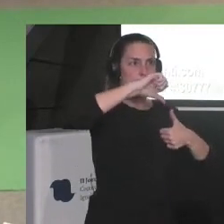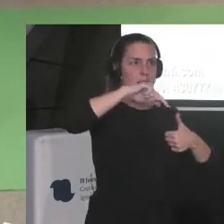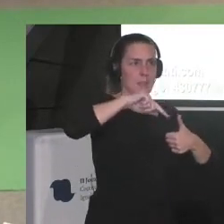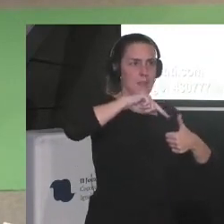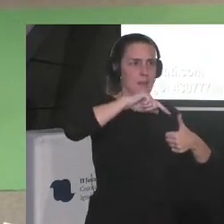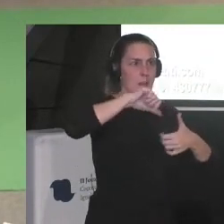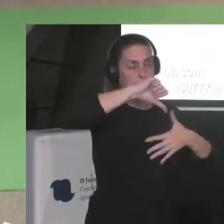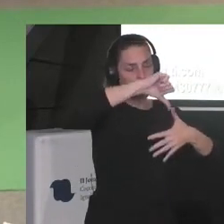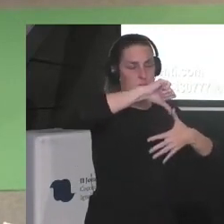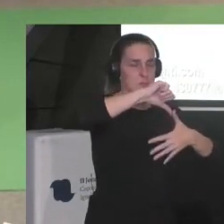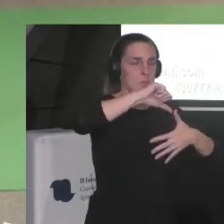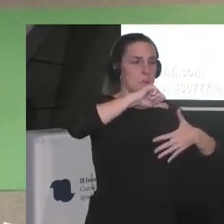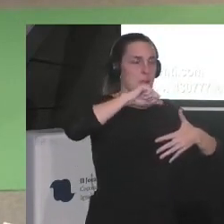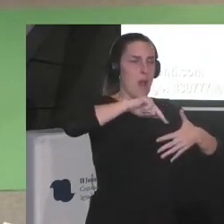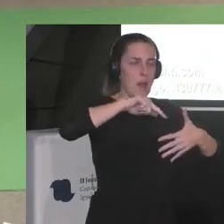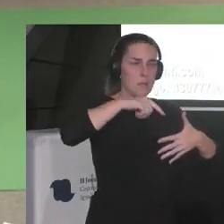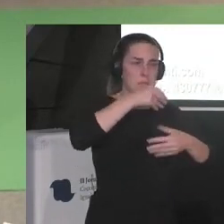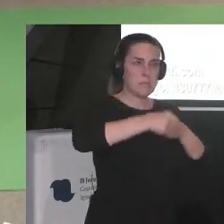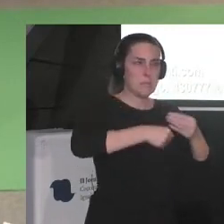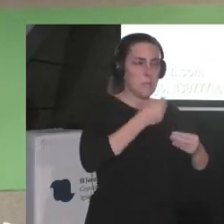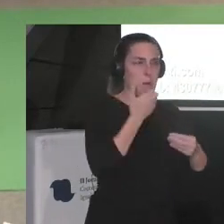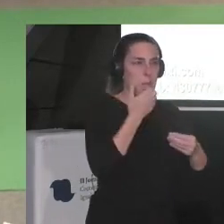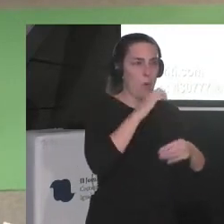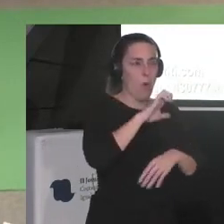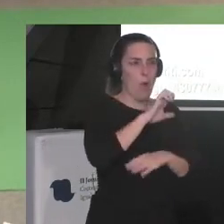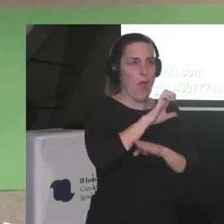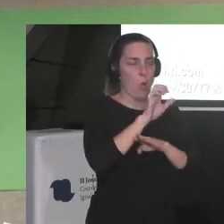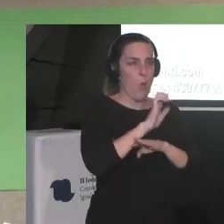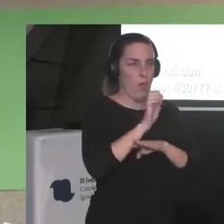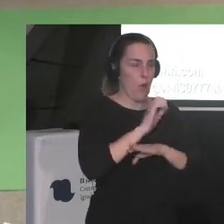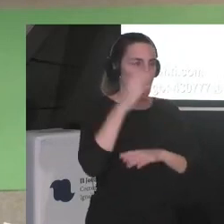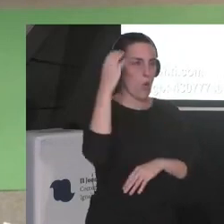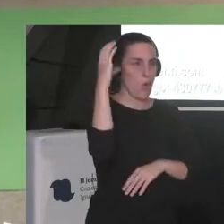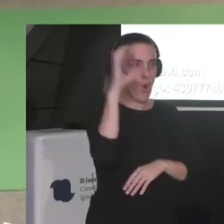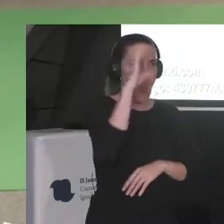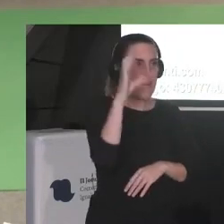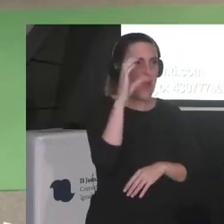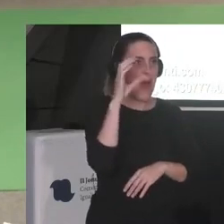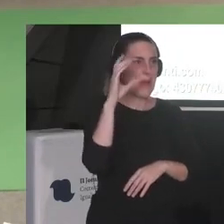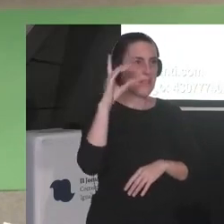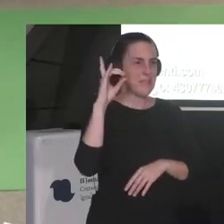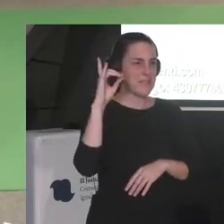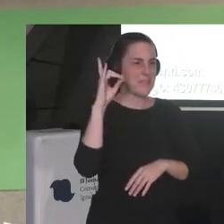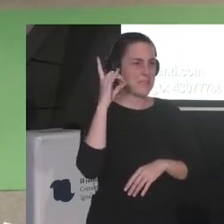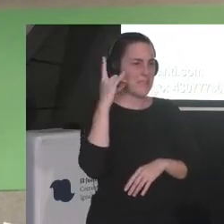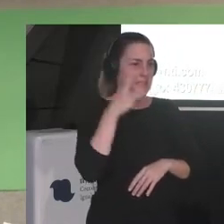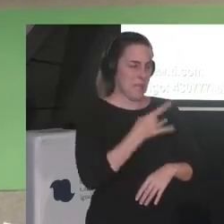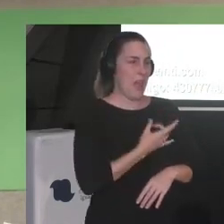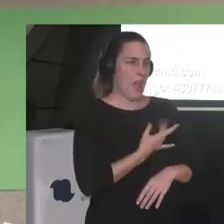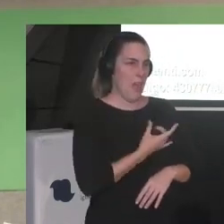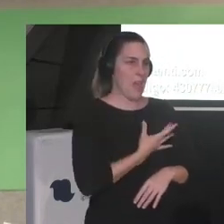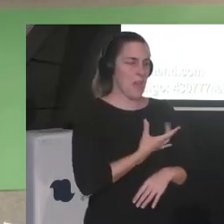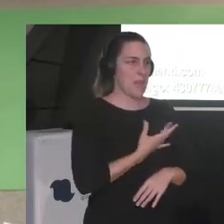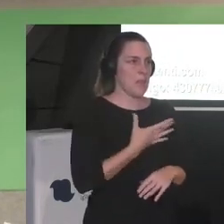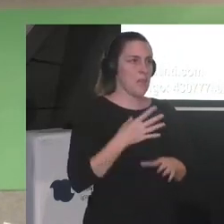la que varios países ¿no? están Ecuador Colombia Chile se unen ¿no? y a través de sus empresas